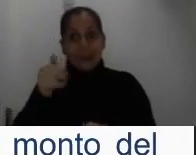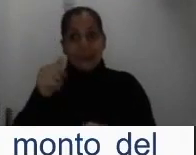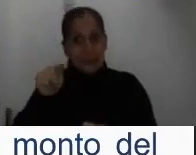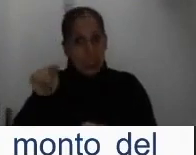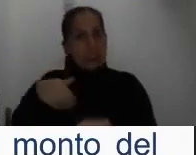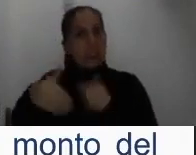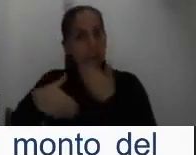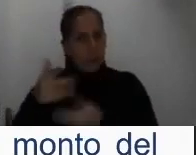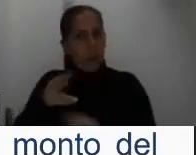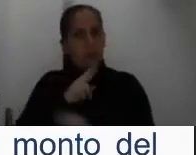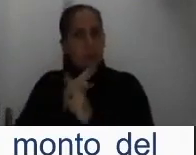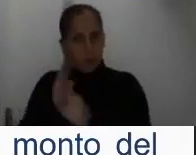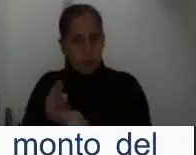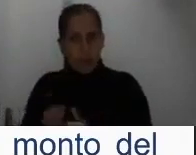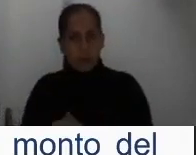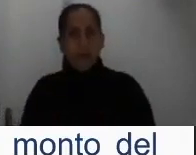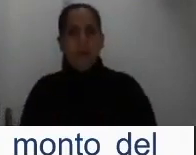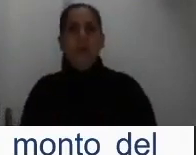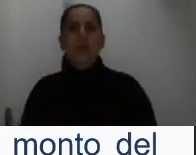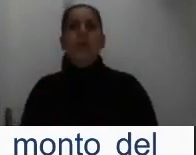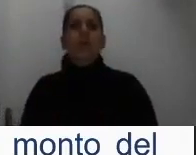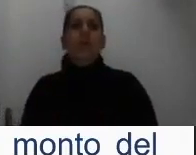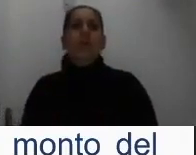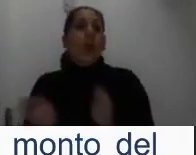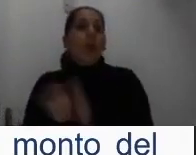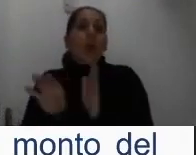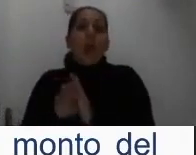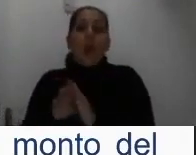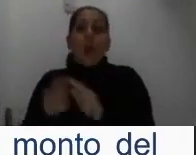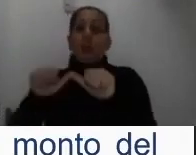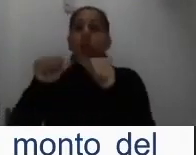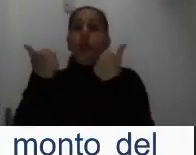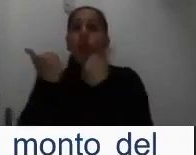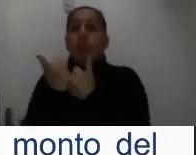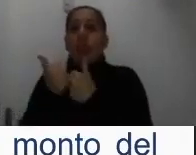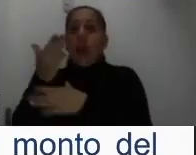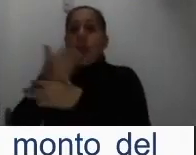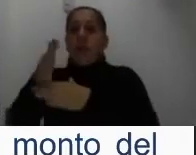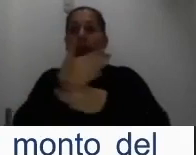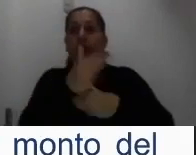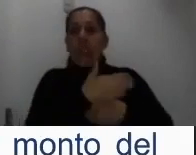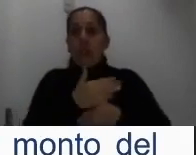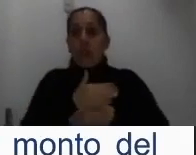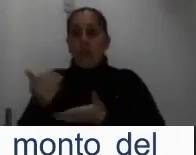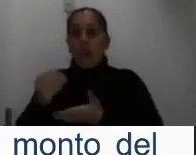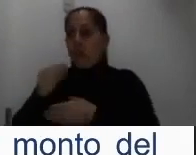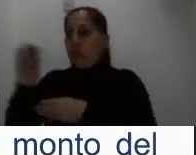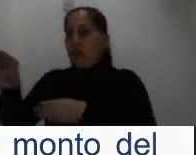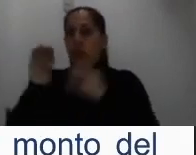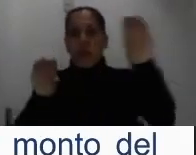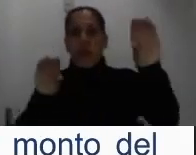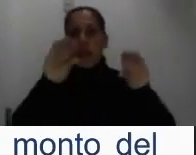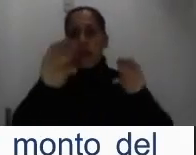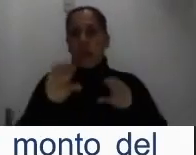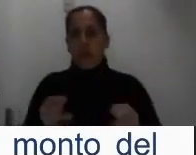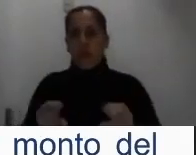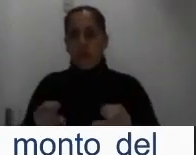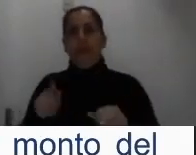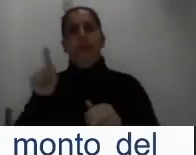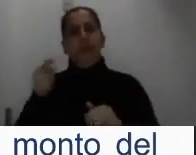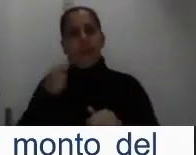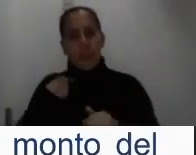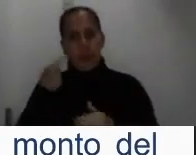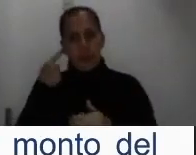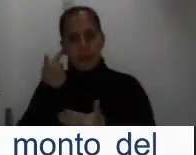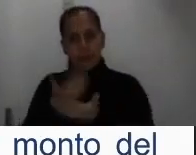Si existen dividendos de sociedades mercantiles, vamos a pedir una certificación de notario público, es